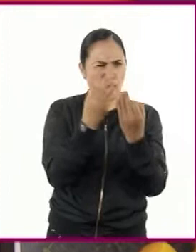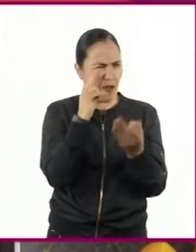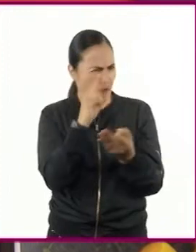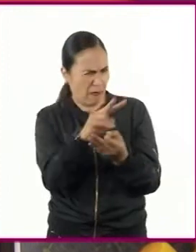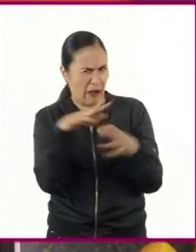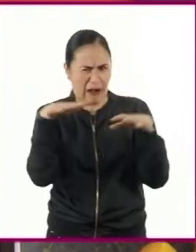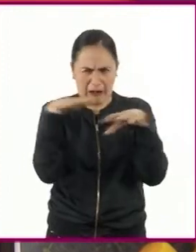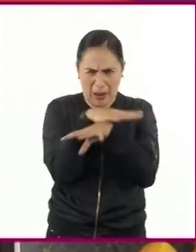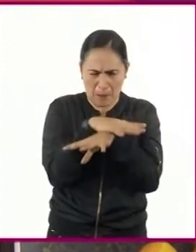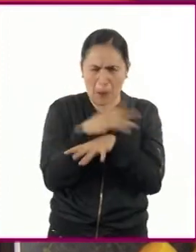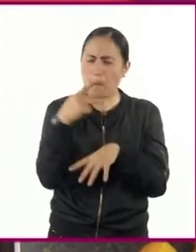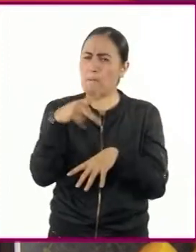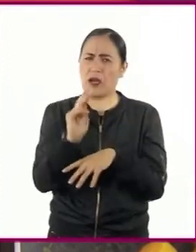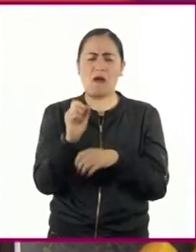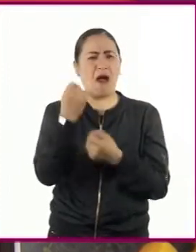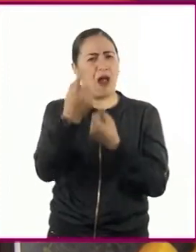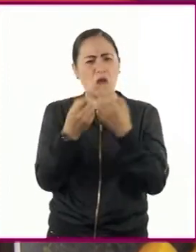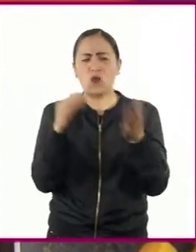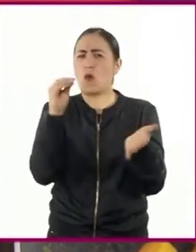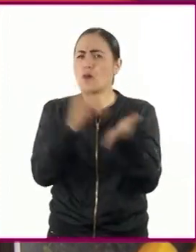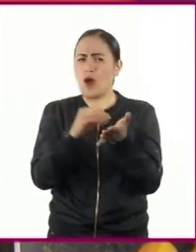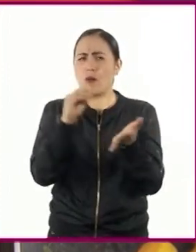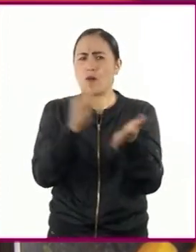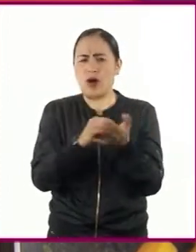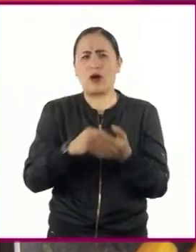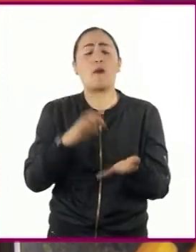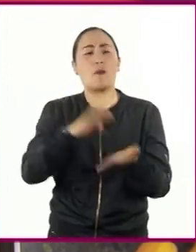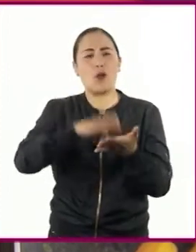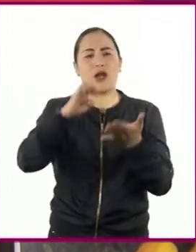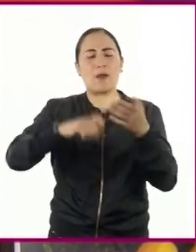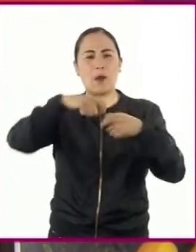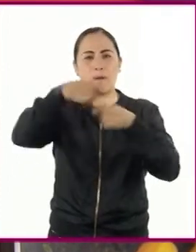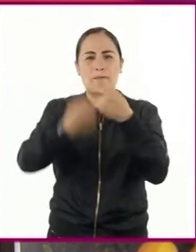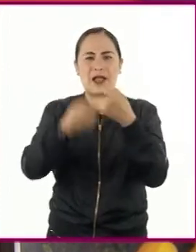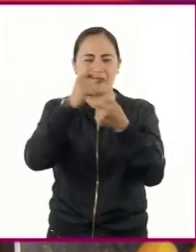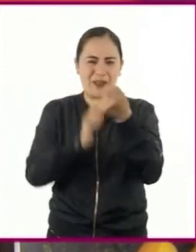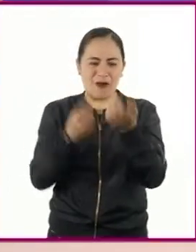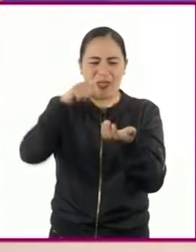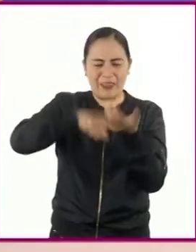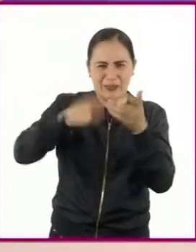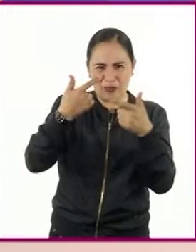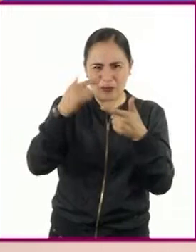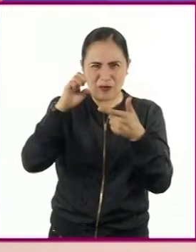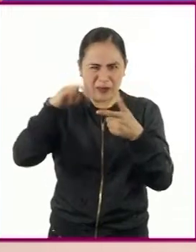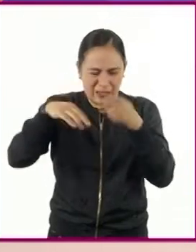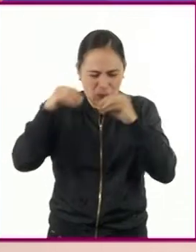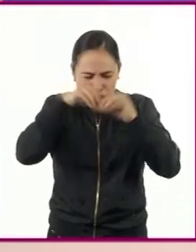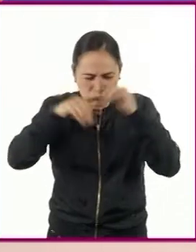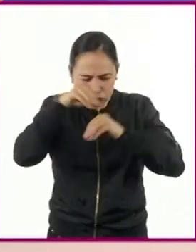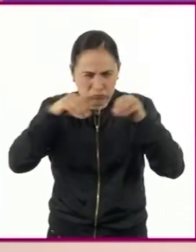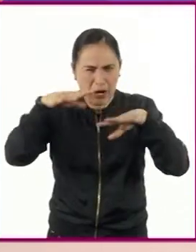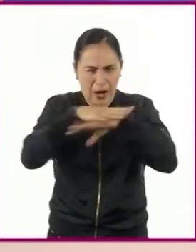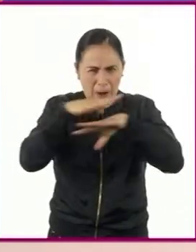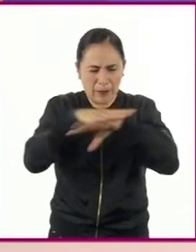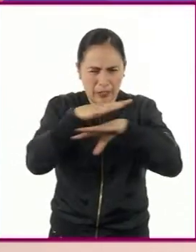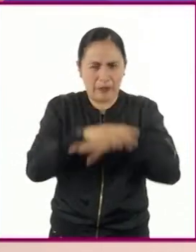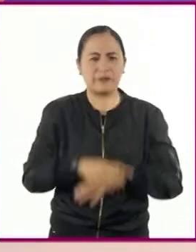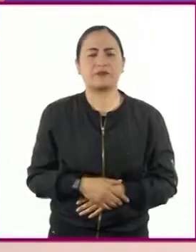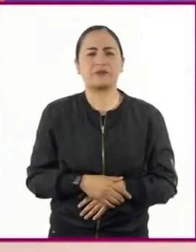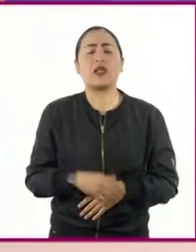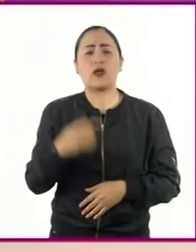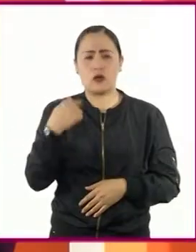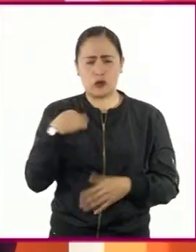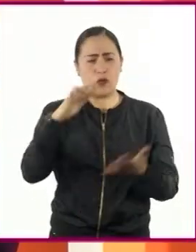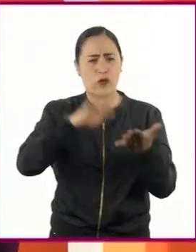no. Por ejemplo, el plátano transgénico dorado. Leí en una revista digital,